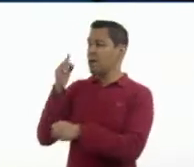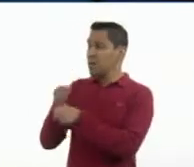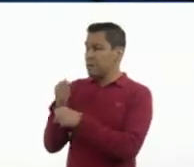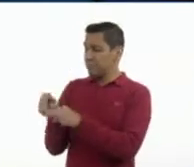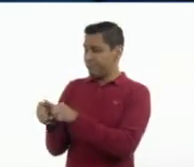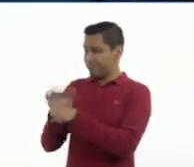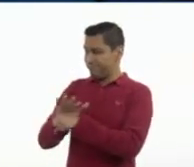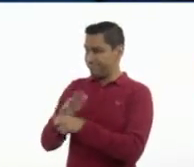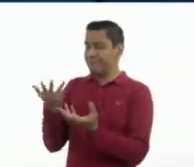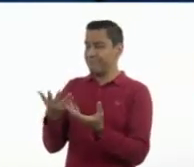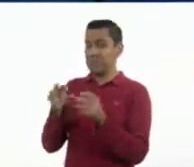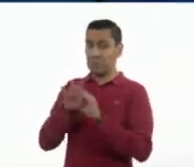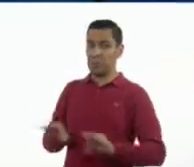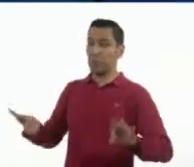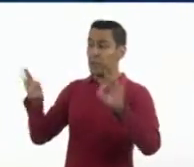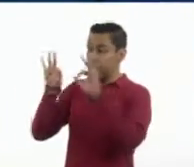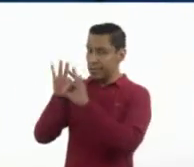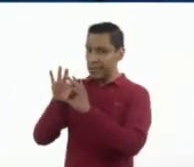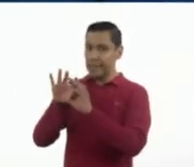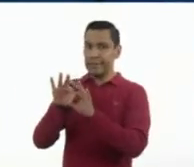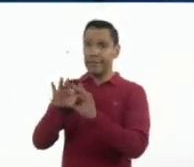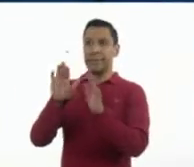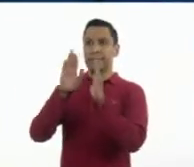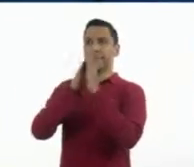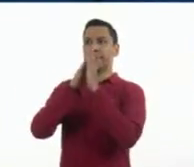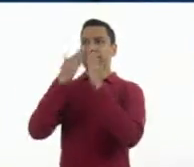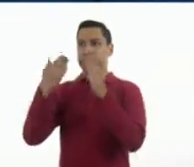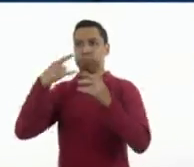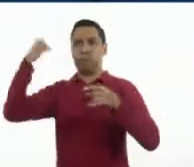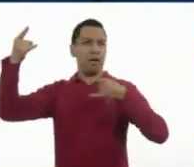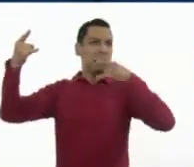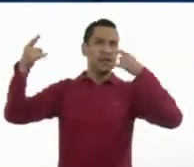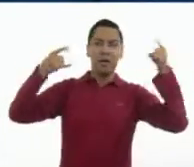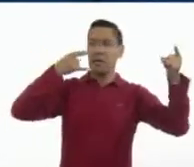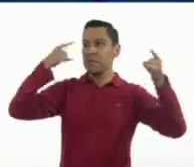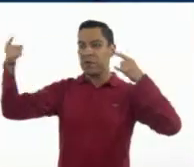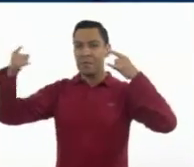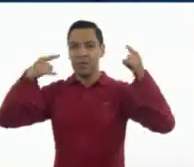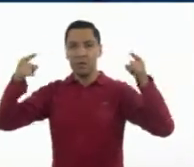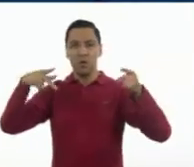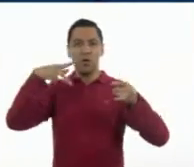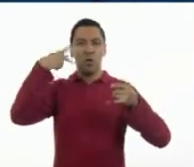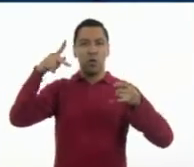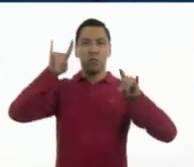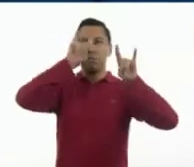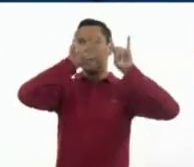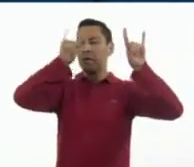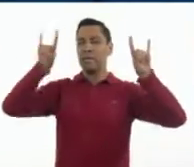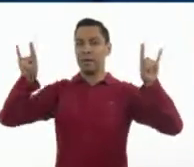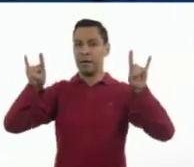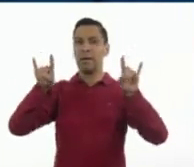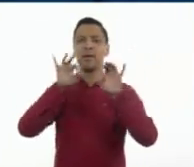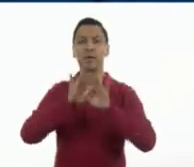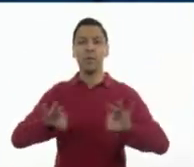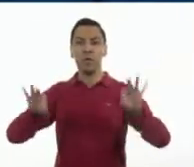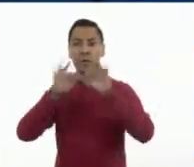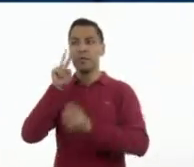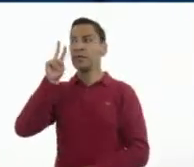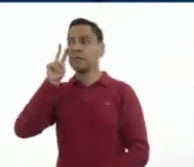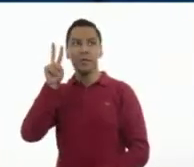nos queda muy claro que es importante leer los carteles que se producen en nuestra comunidad, en nuestra localidad, para que